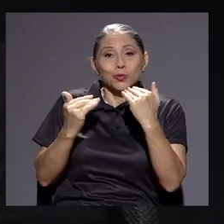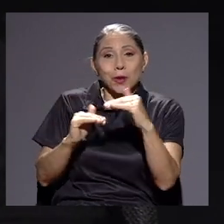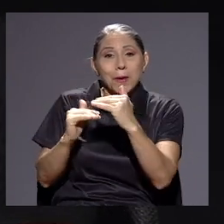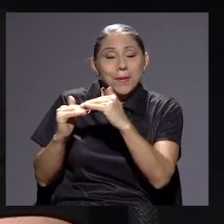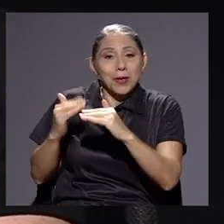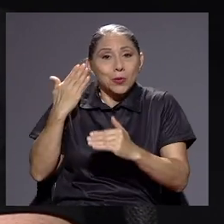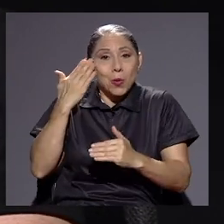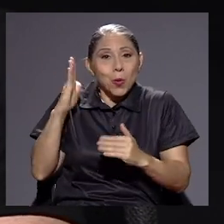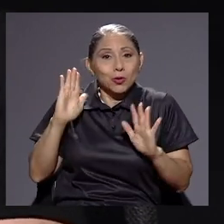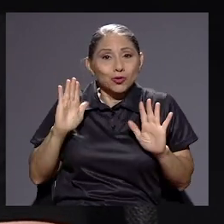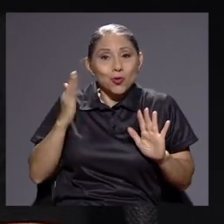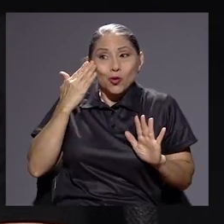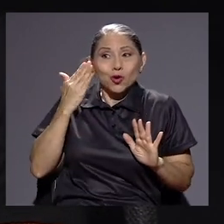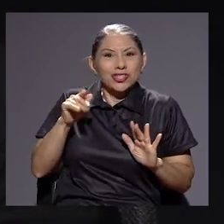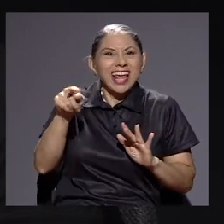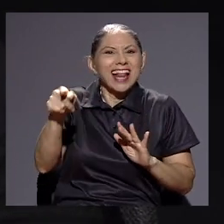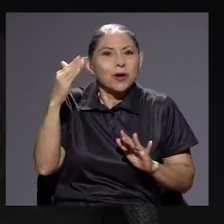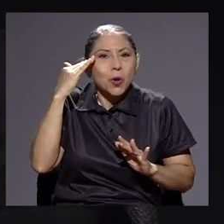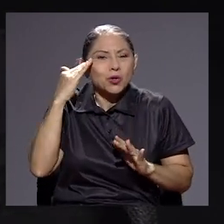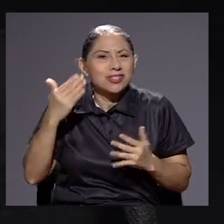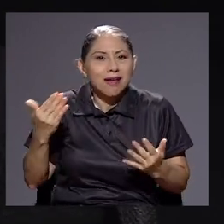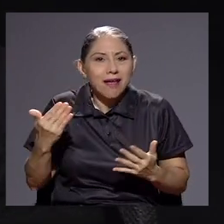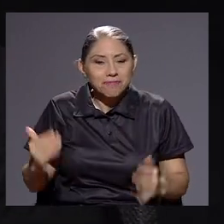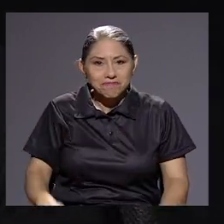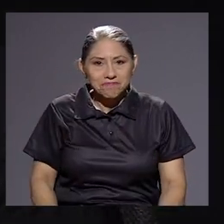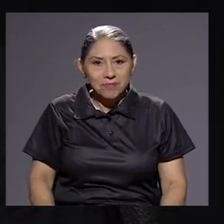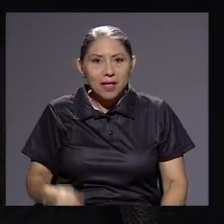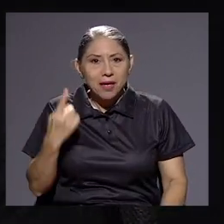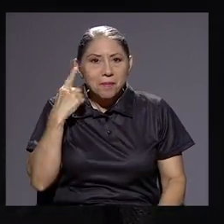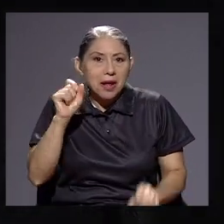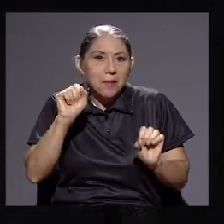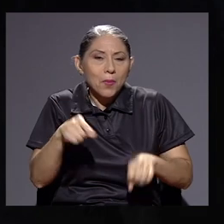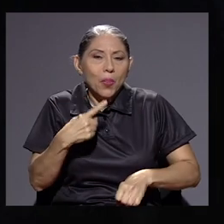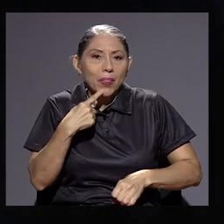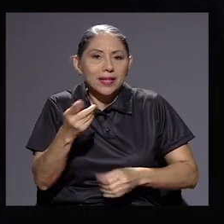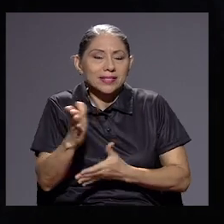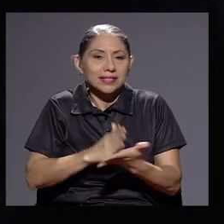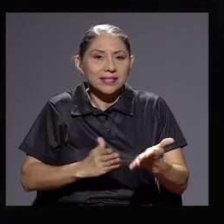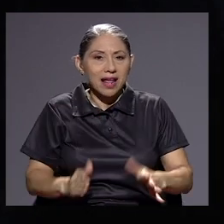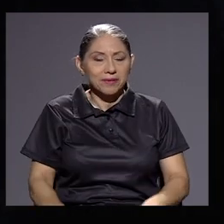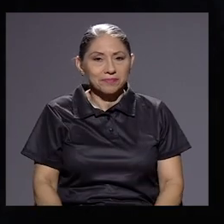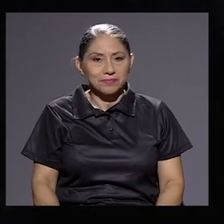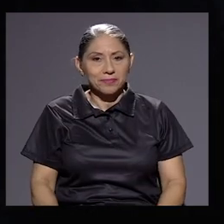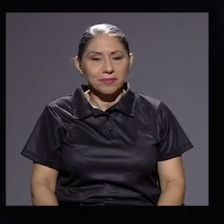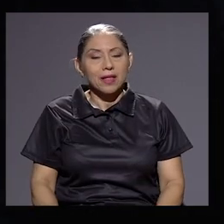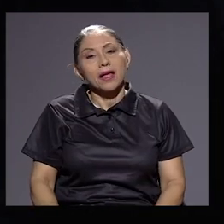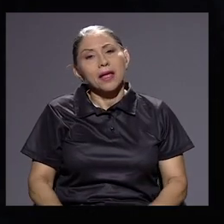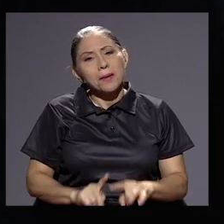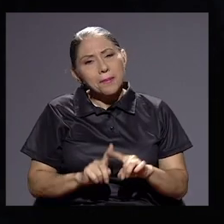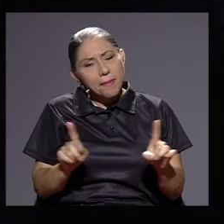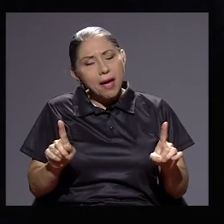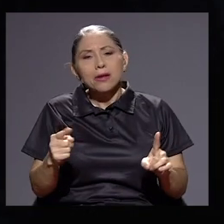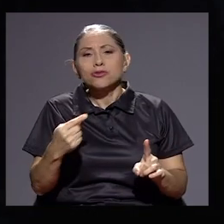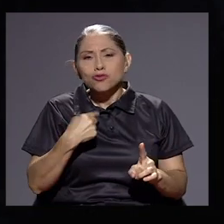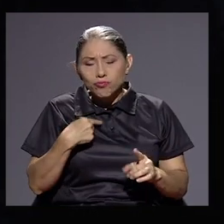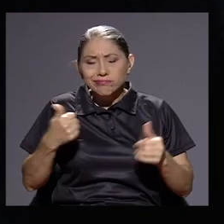que tiene, no conozco, ni siquiera sé lo que él conoce, ¿verdad? Como para poder decir algo. Pero sí